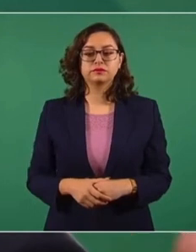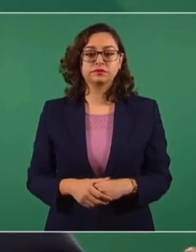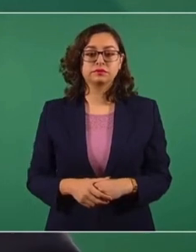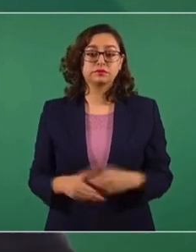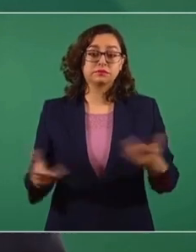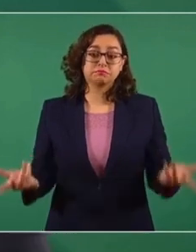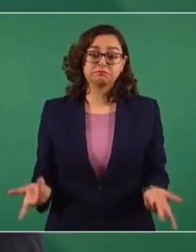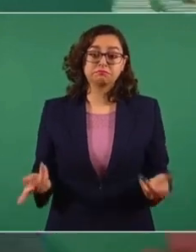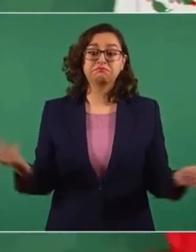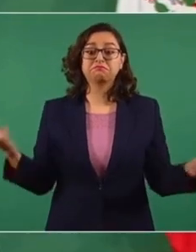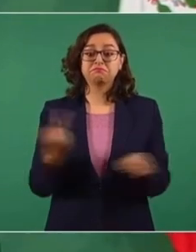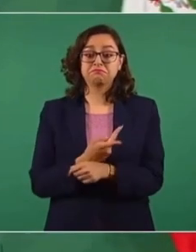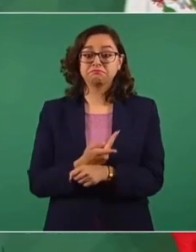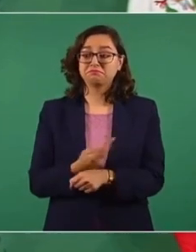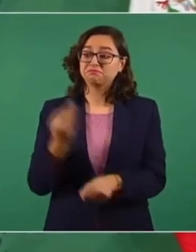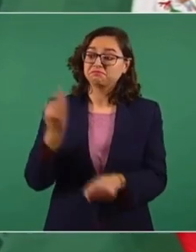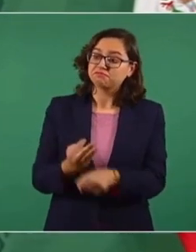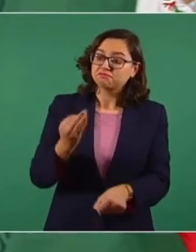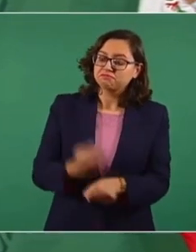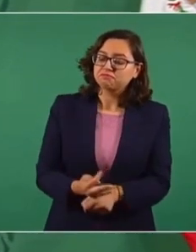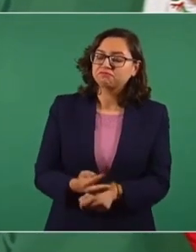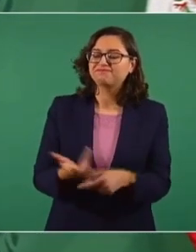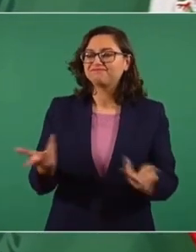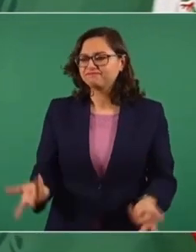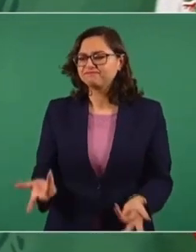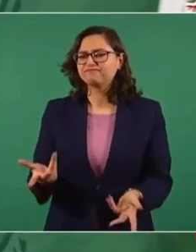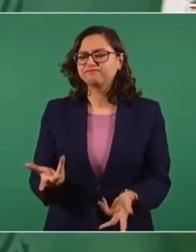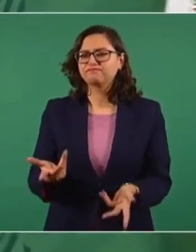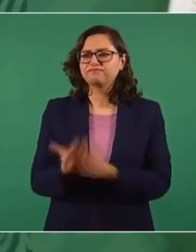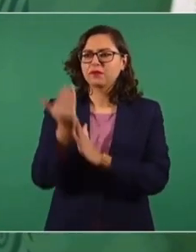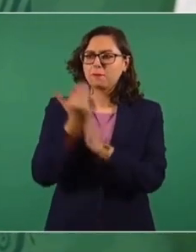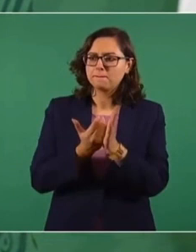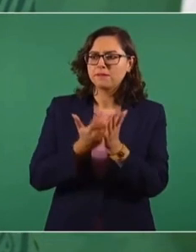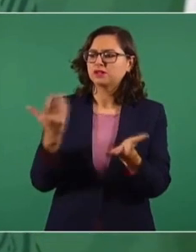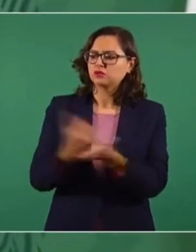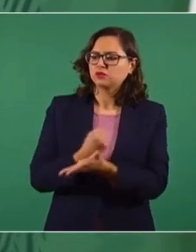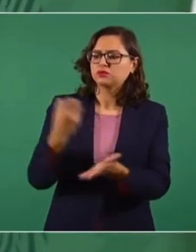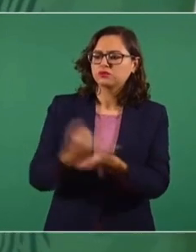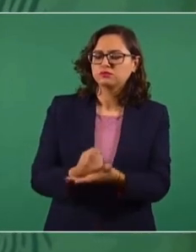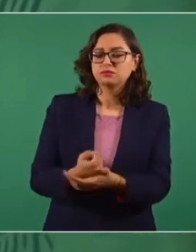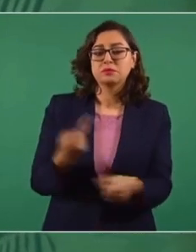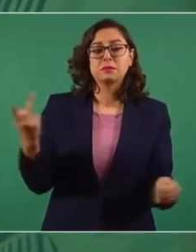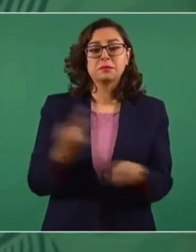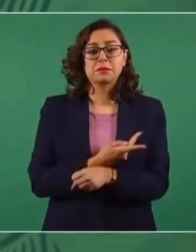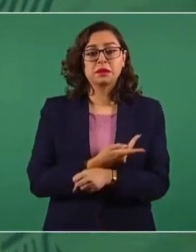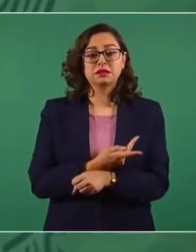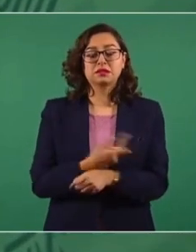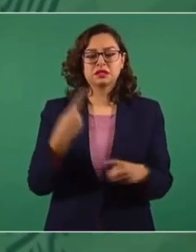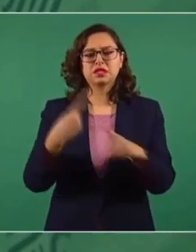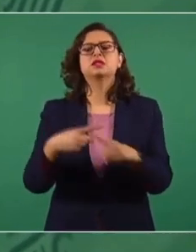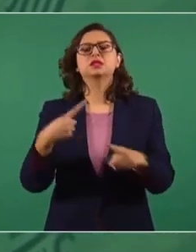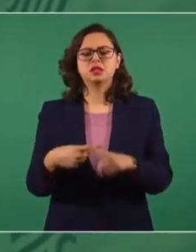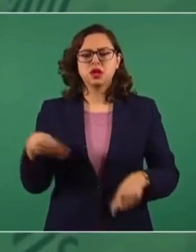resultados tienen que ver con una serie de factores. No se puede culpar a los